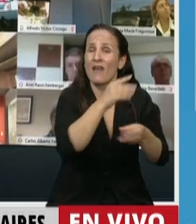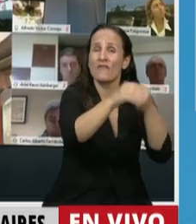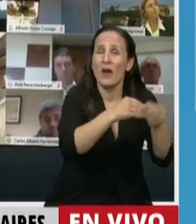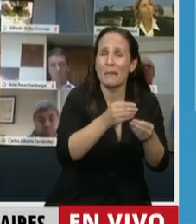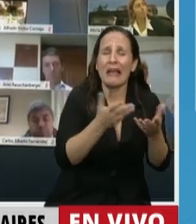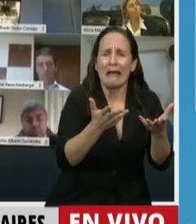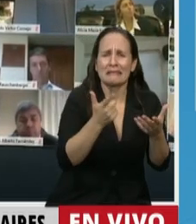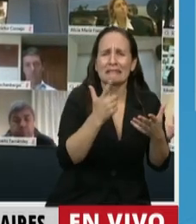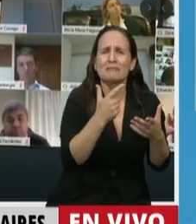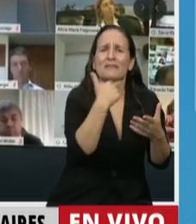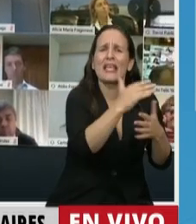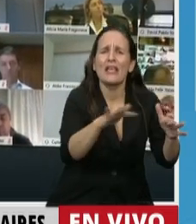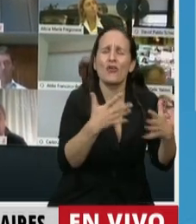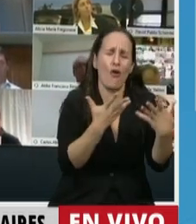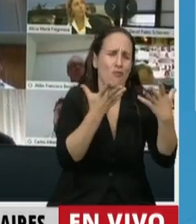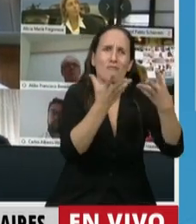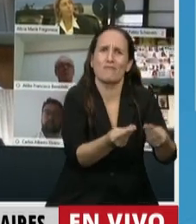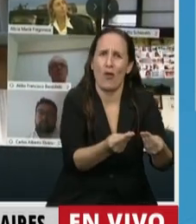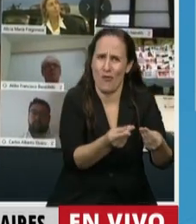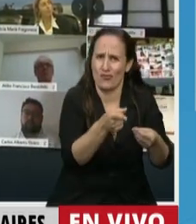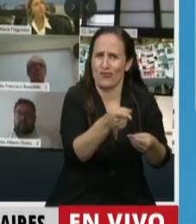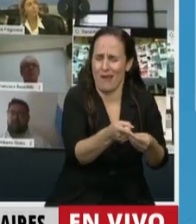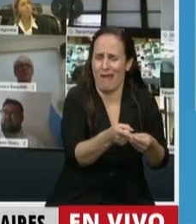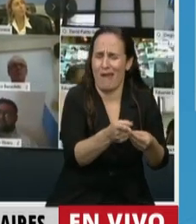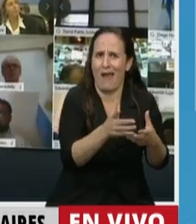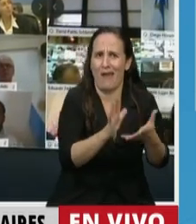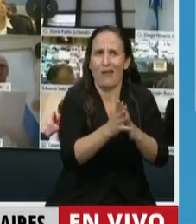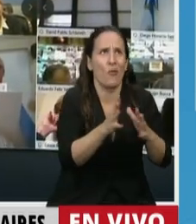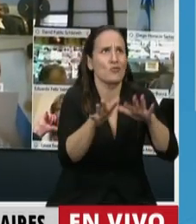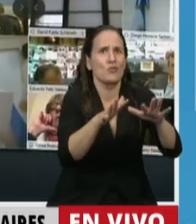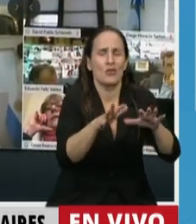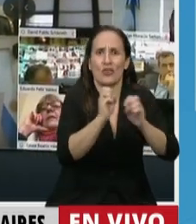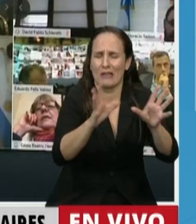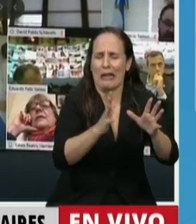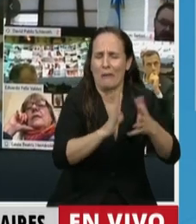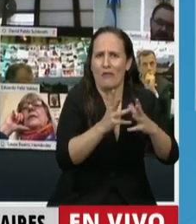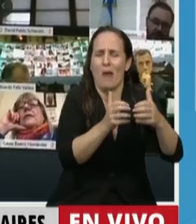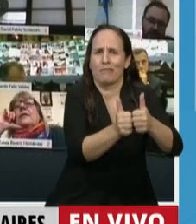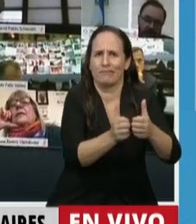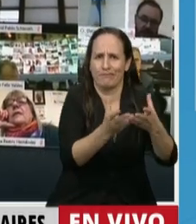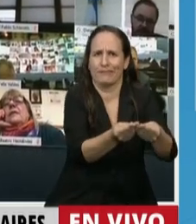sus hijos, hijas, hijes, en esta situación extraordinaria.